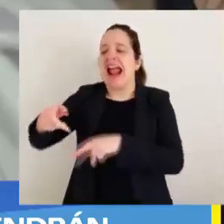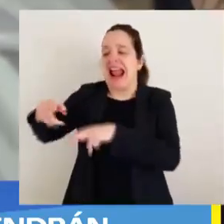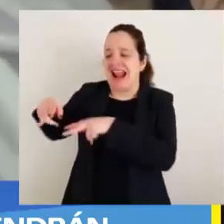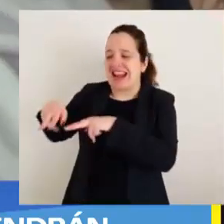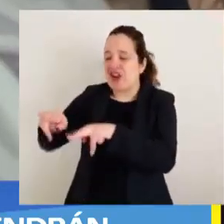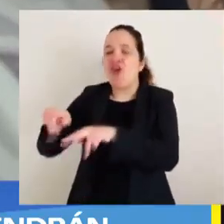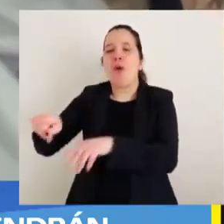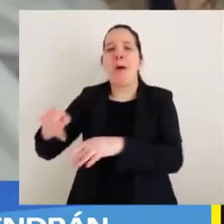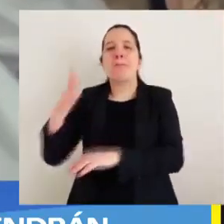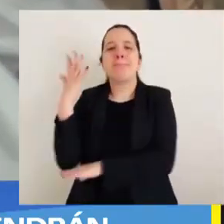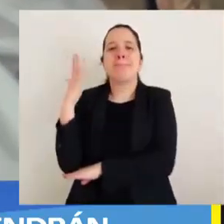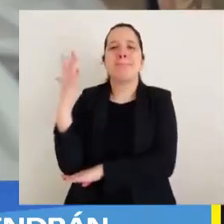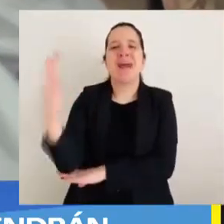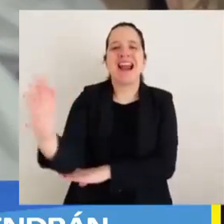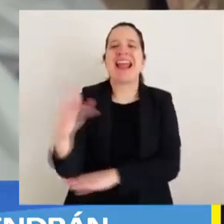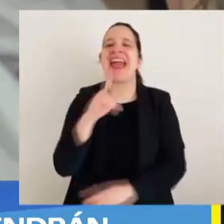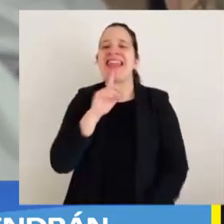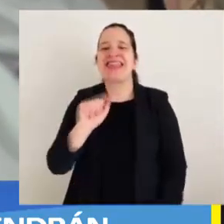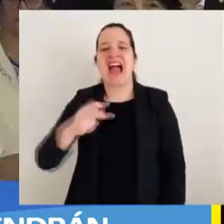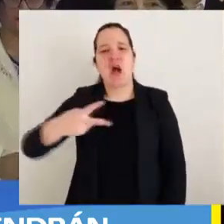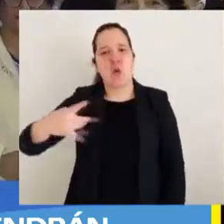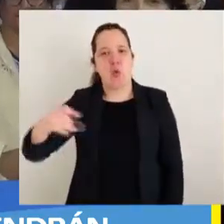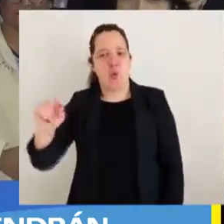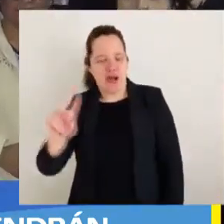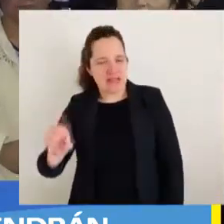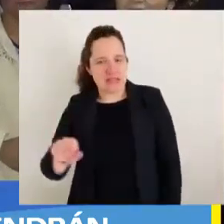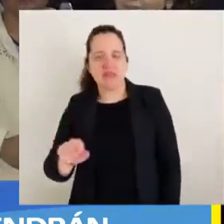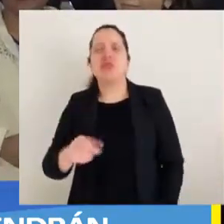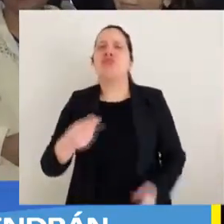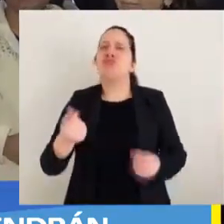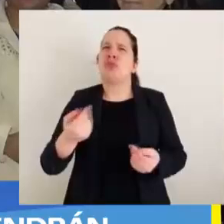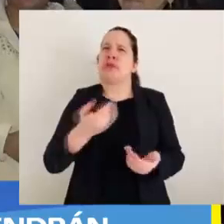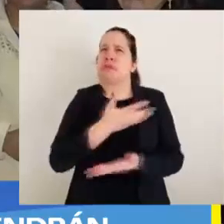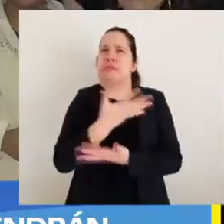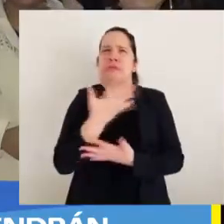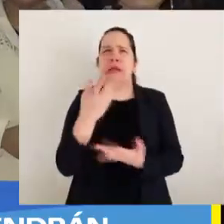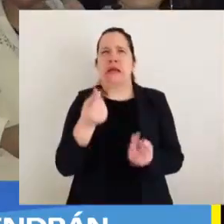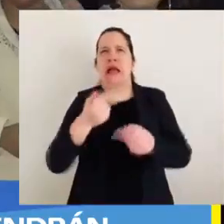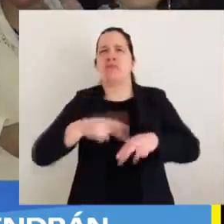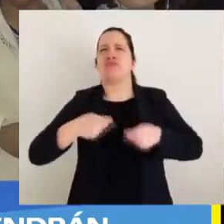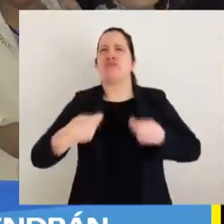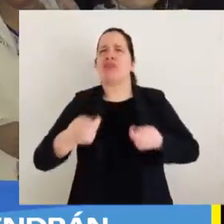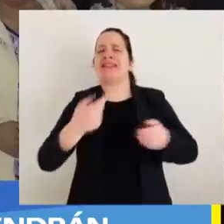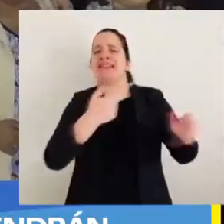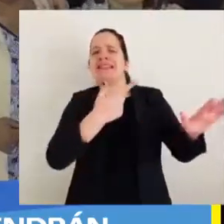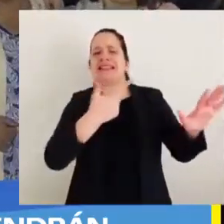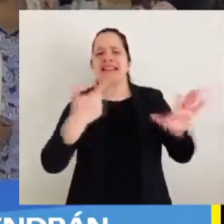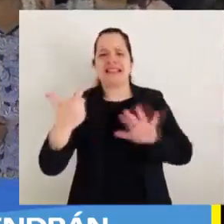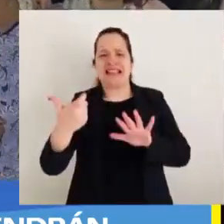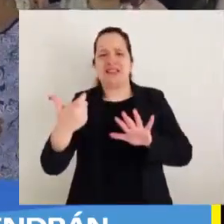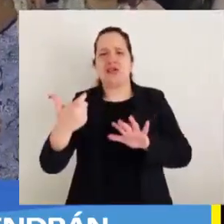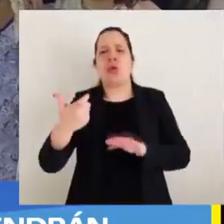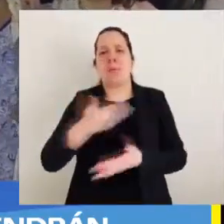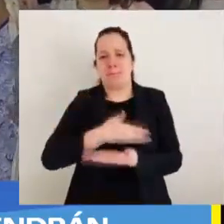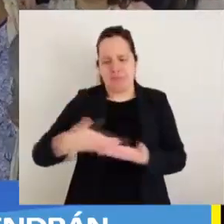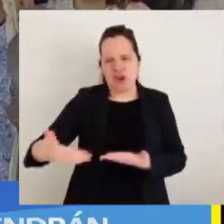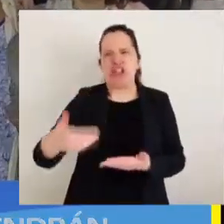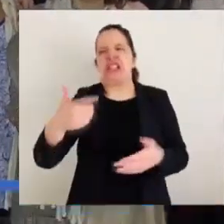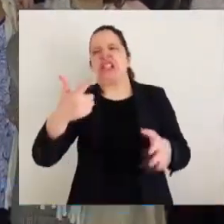Río Parque Las Tahuas y el Paseo Andalien, con una inversión de 700 millones y 172 millones,